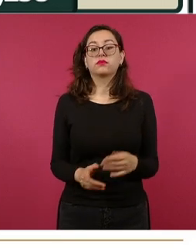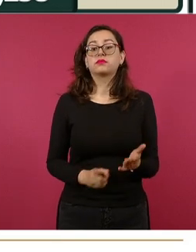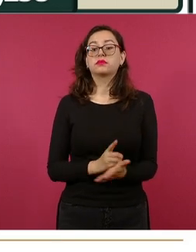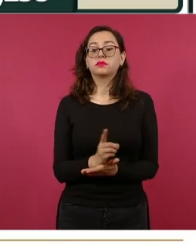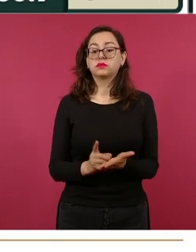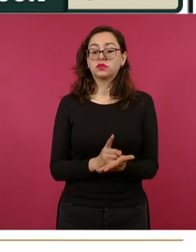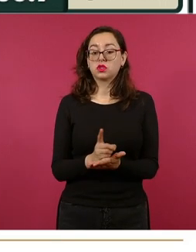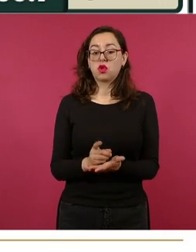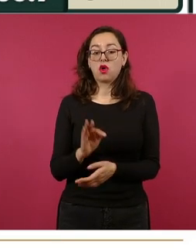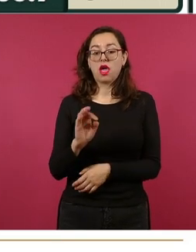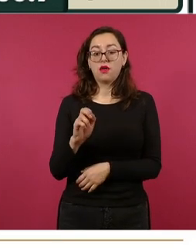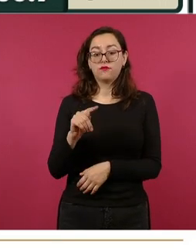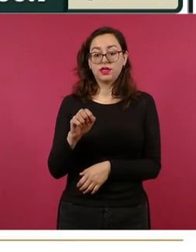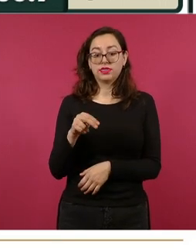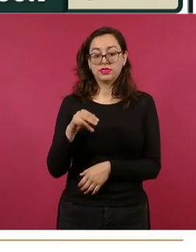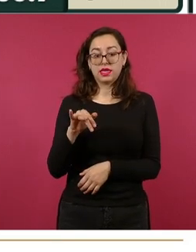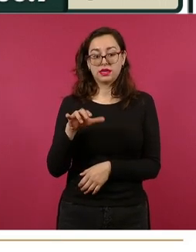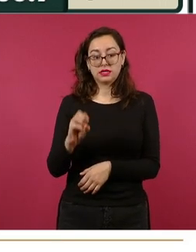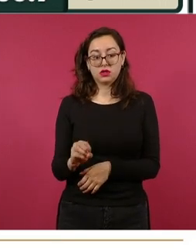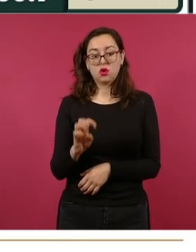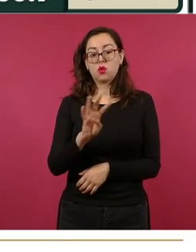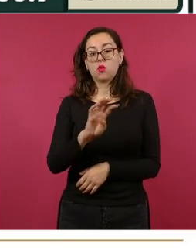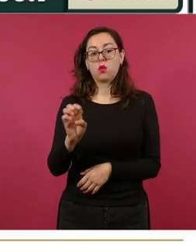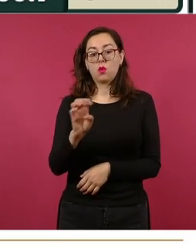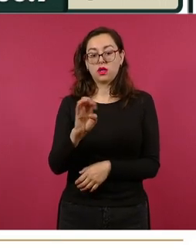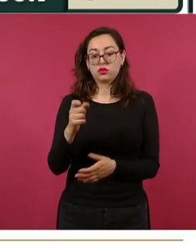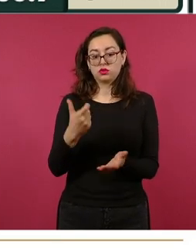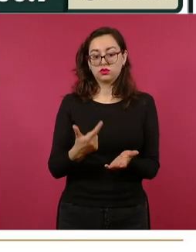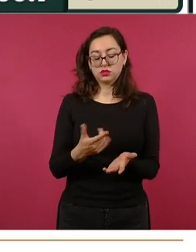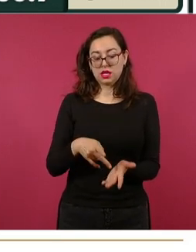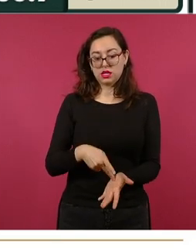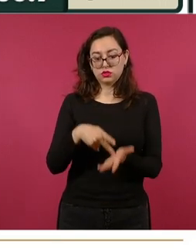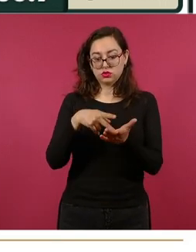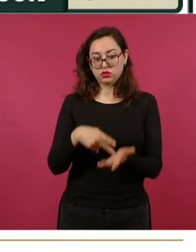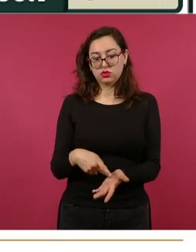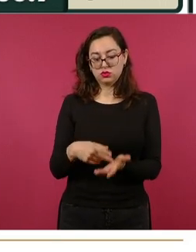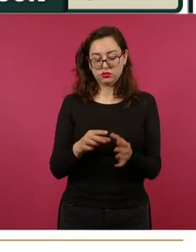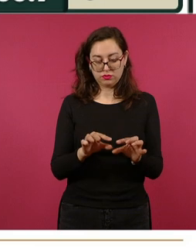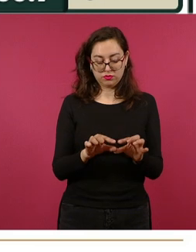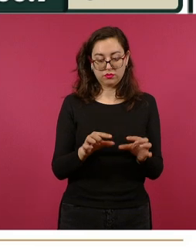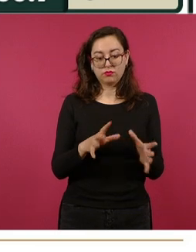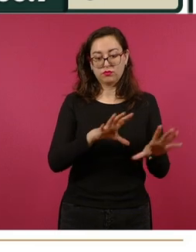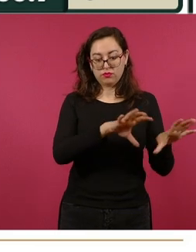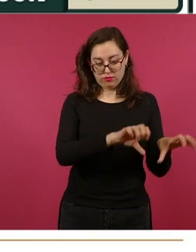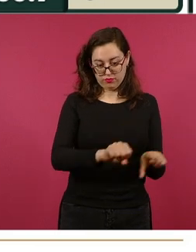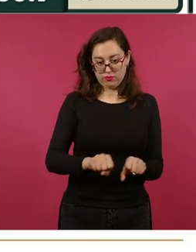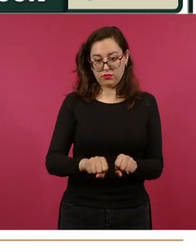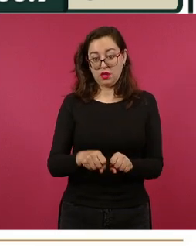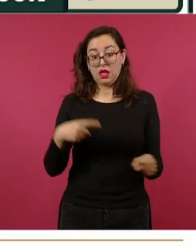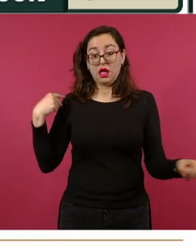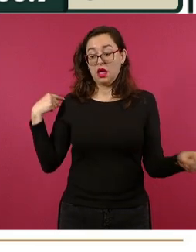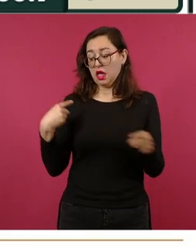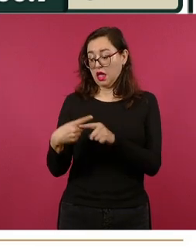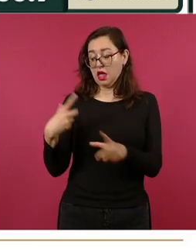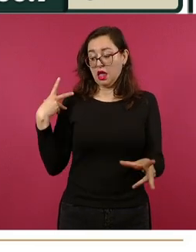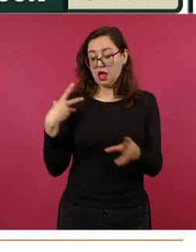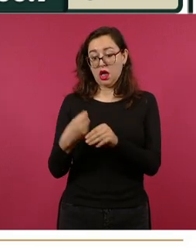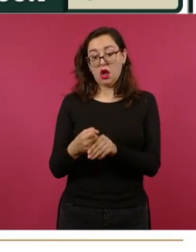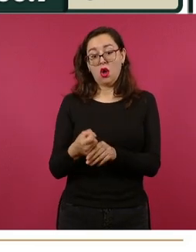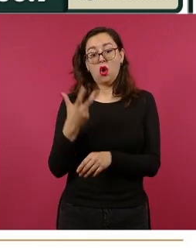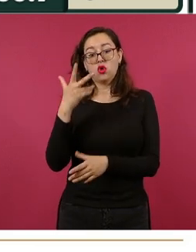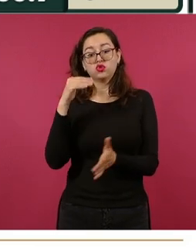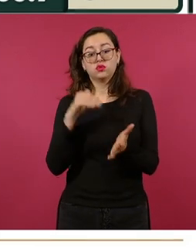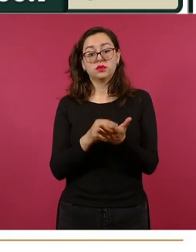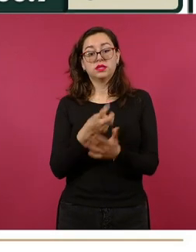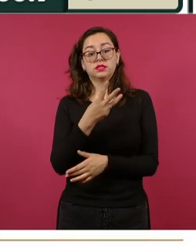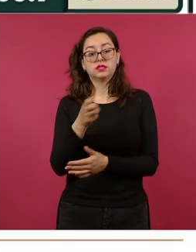400 gramos de fentanilo asegurados y en lo que va del sexenio más de 8 mil 300 kilogramos de